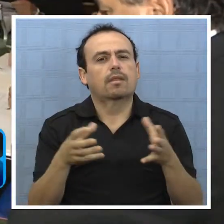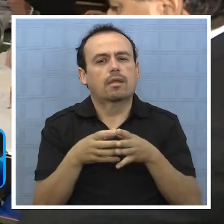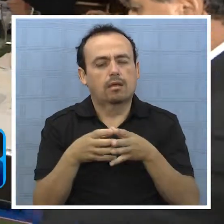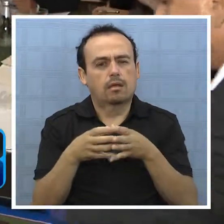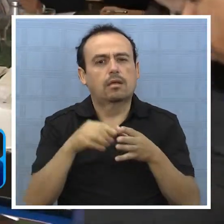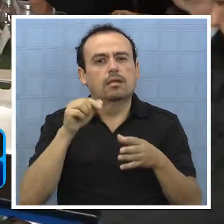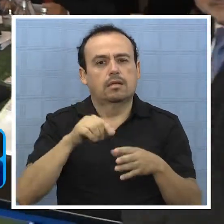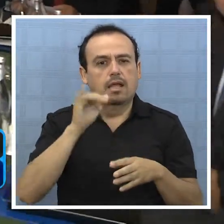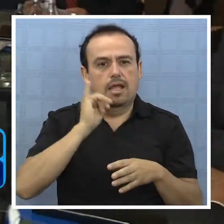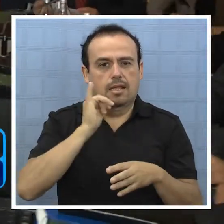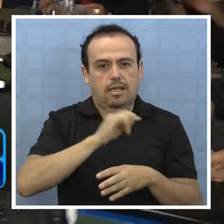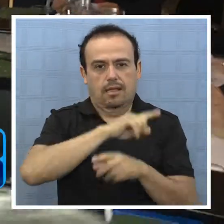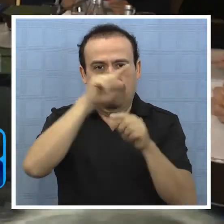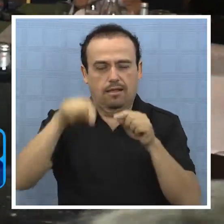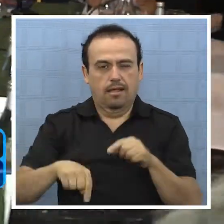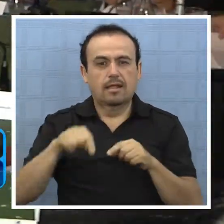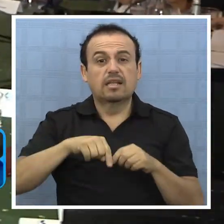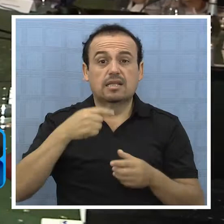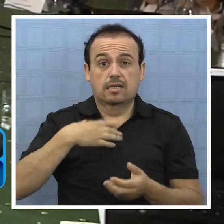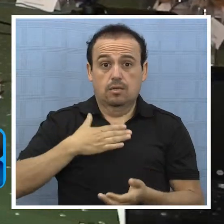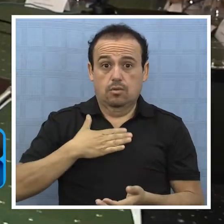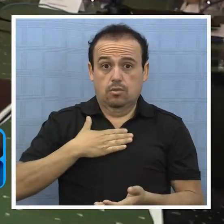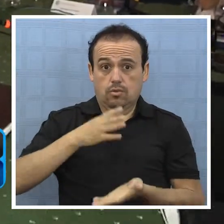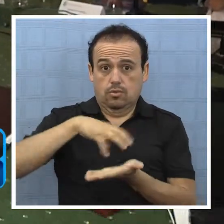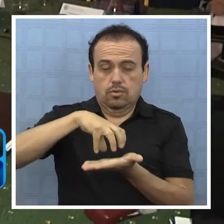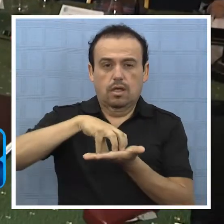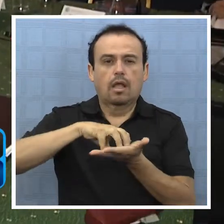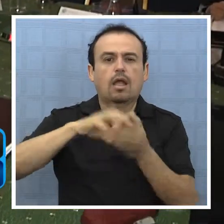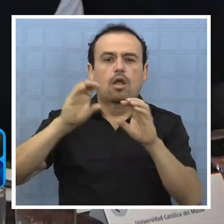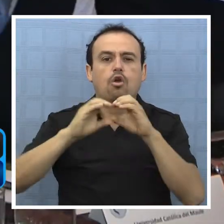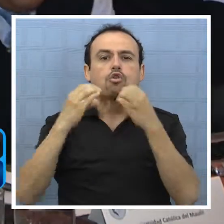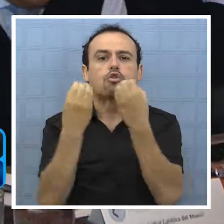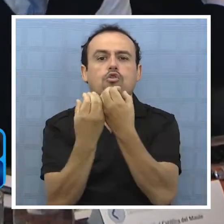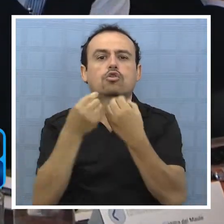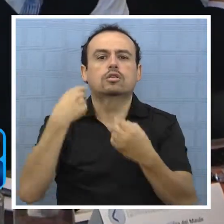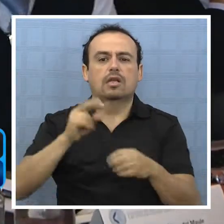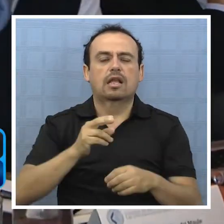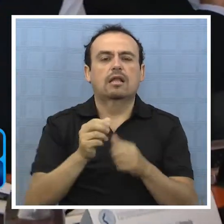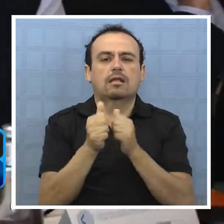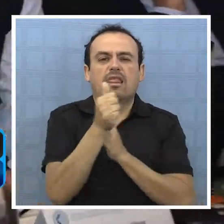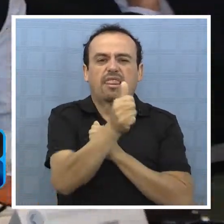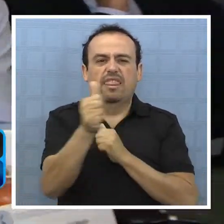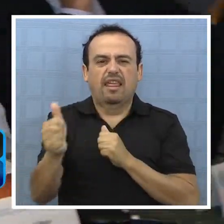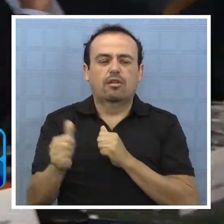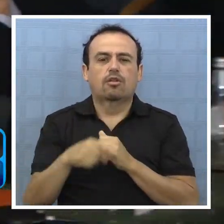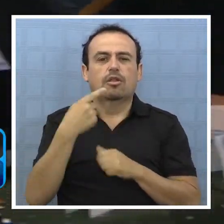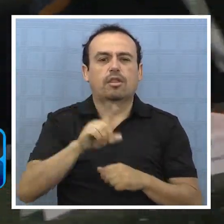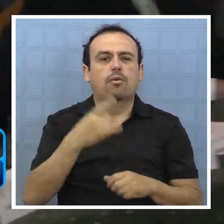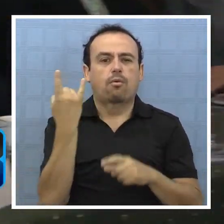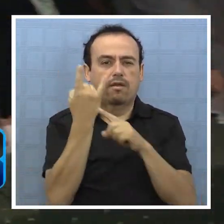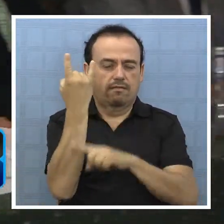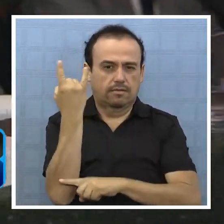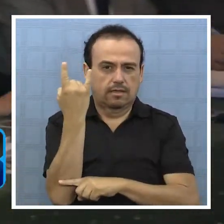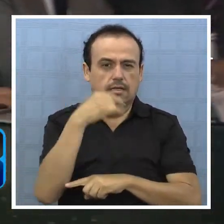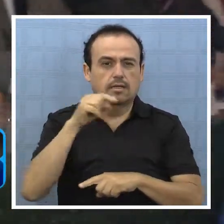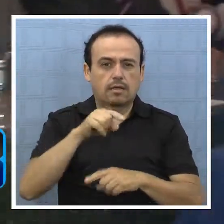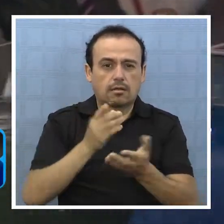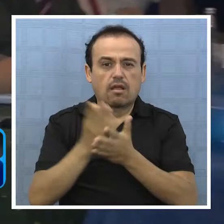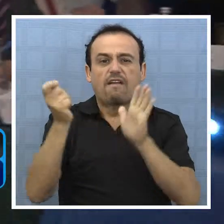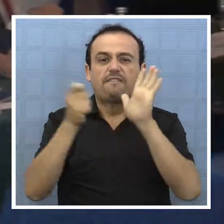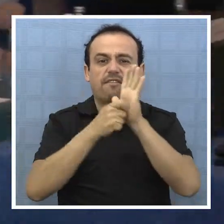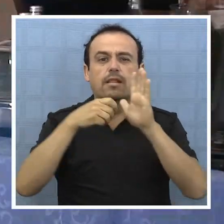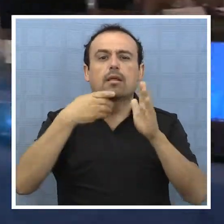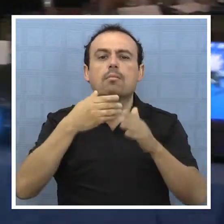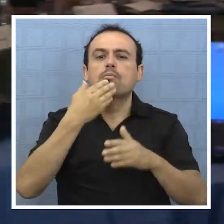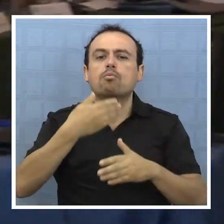fue el turno de Iquique. En nuestra ciudad, el Consejo de Rectores de las Universidades Chilenas confirmó las fechas de la próxima Prueba de